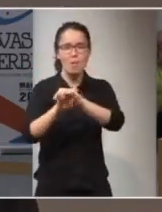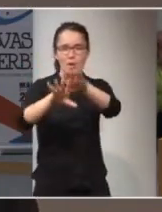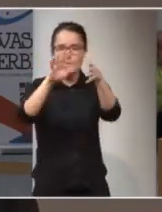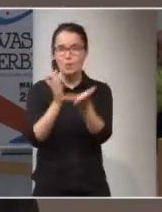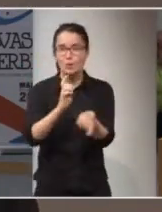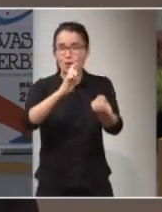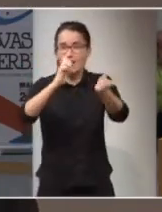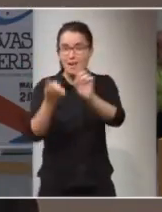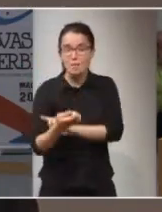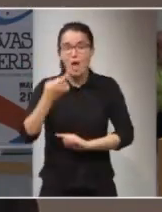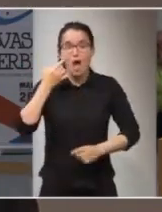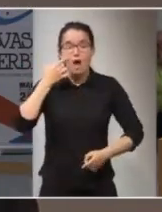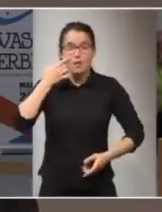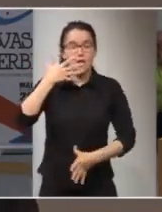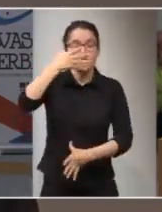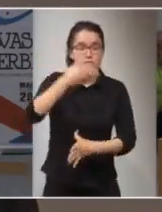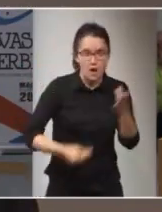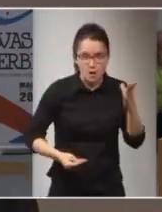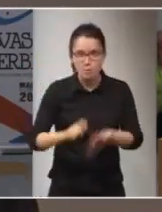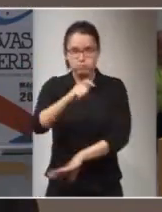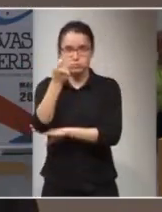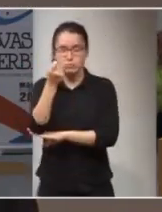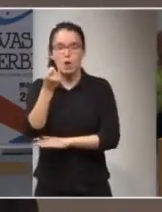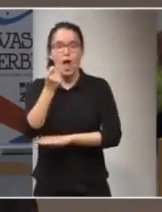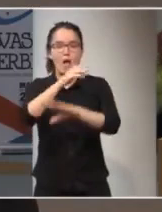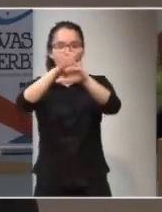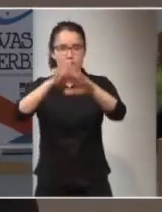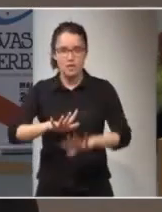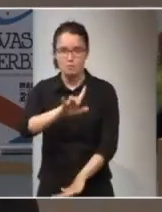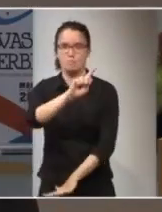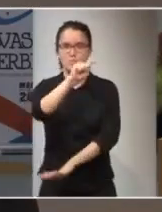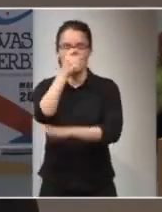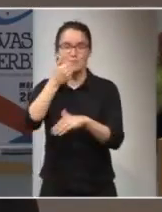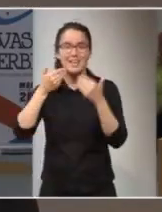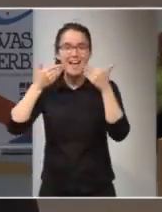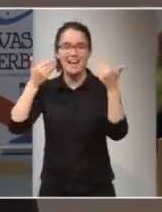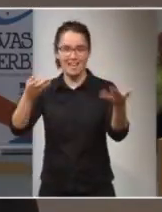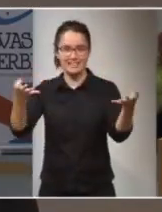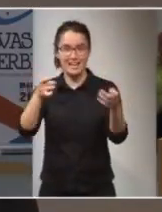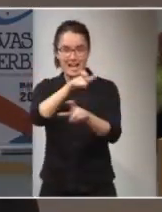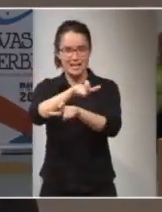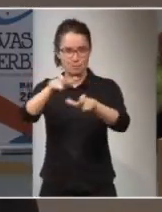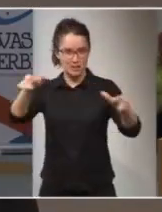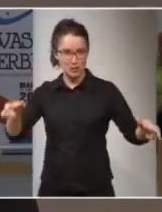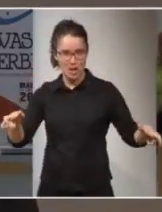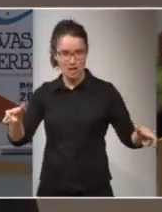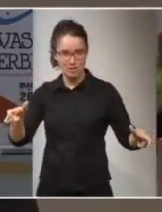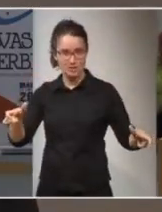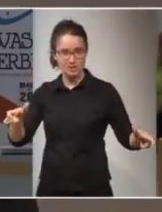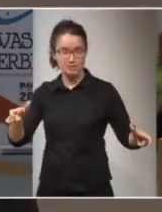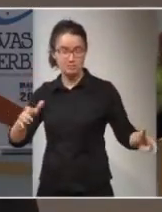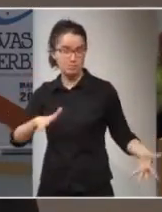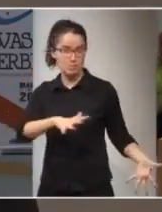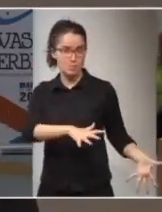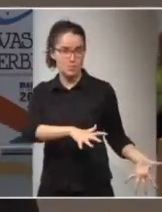A veces a los tropezones, equivocándose, pero de alguna manera hemos llegado hasta aquí, gracias a que el ser humano ha ido